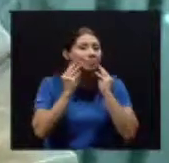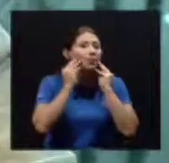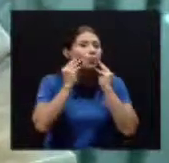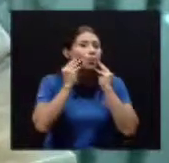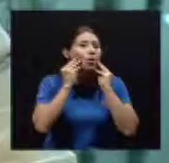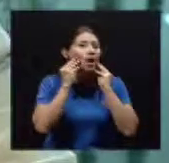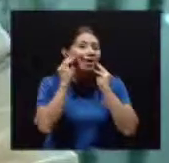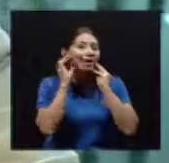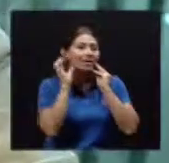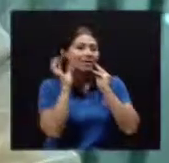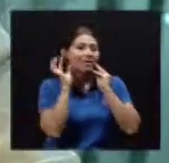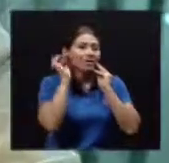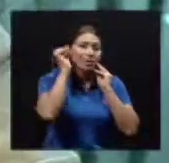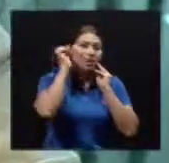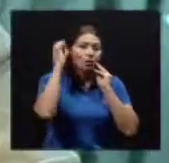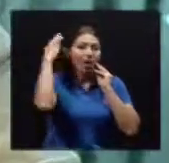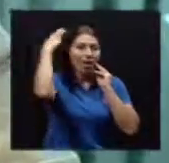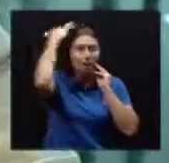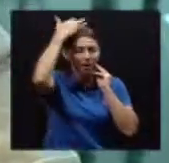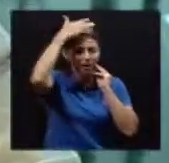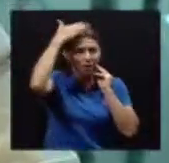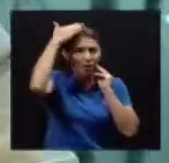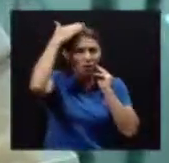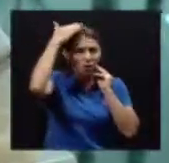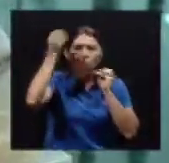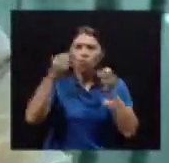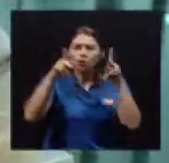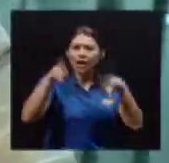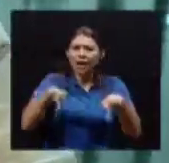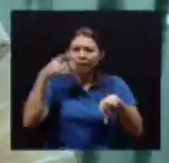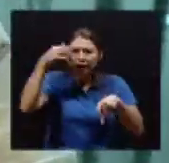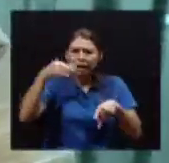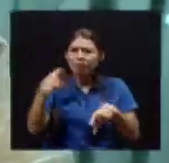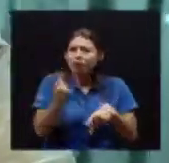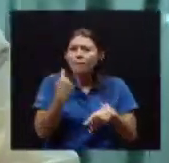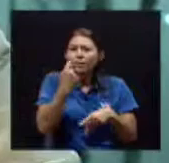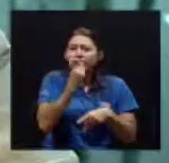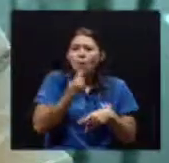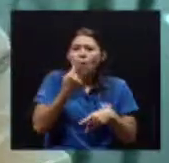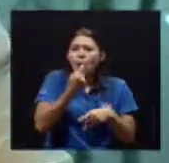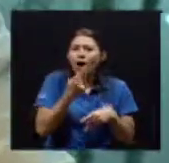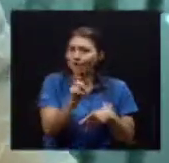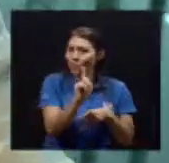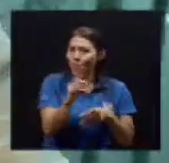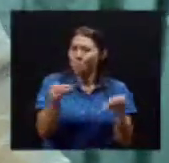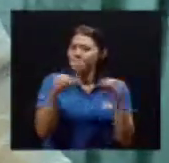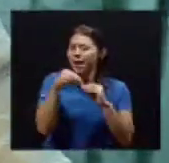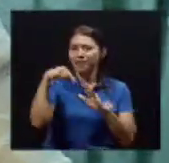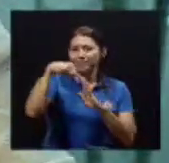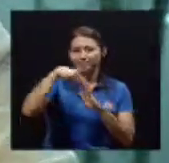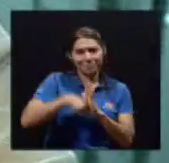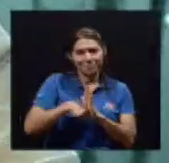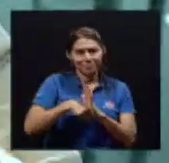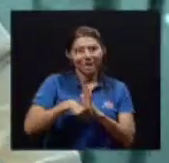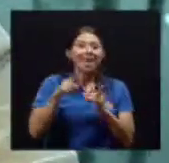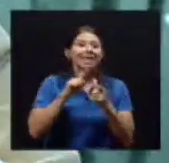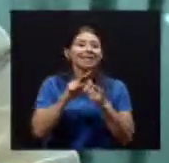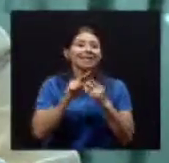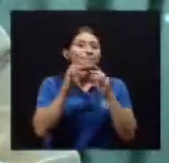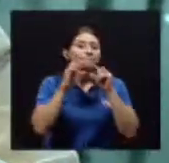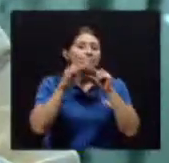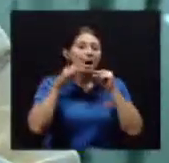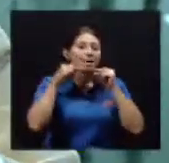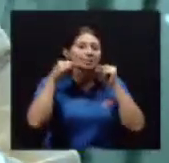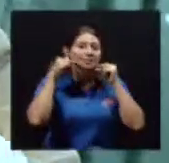Los dientes Además de Tener La función Masticatoria Tienen un sinnúmero De funciones más Una de esas Es la